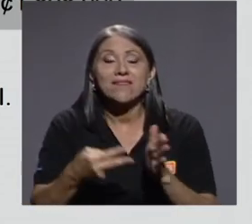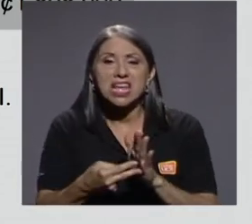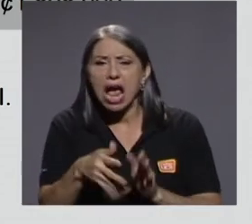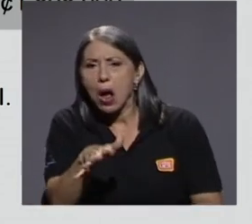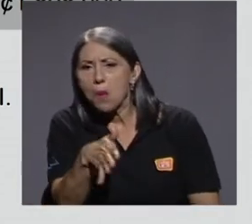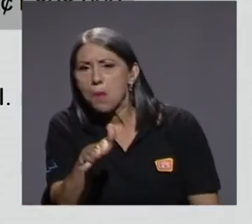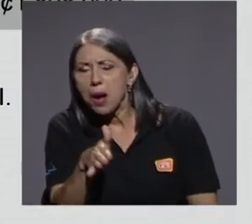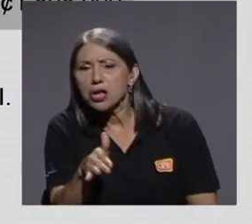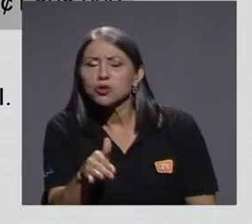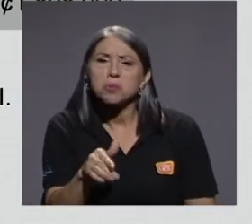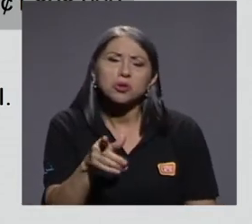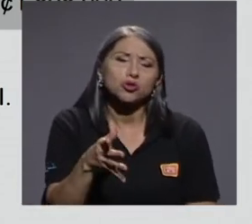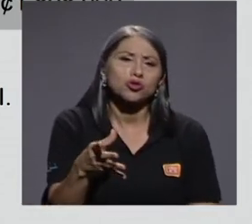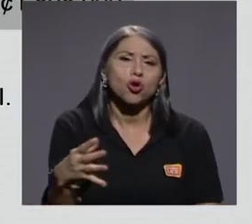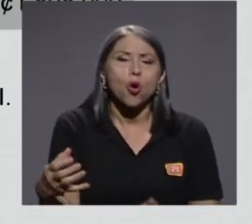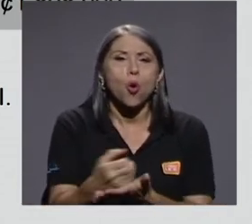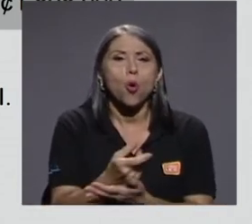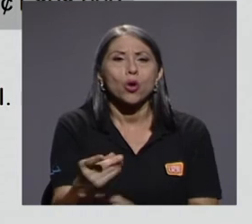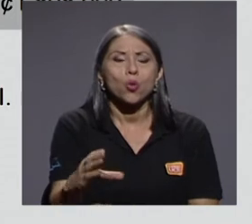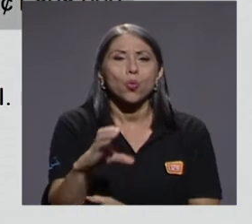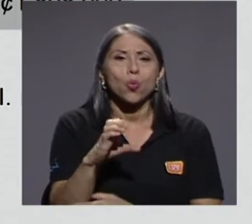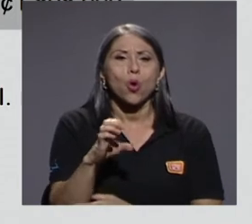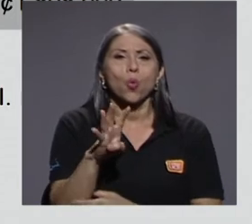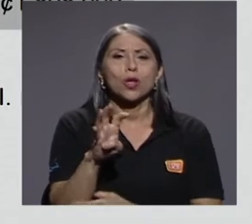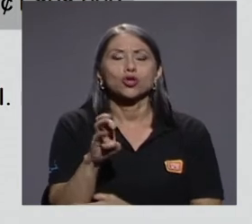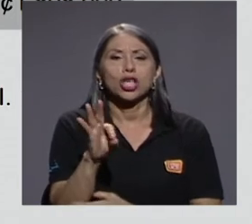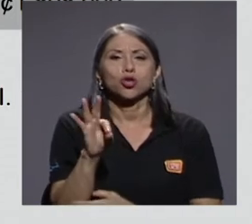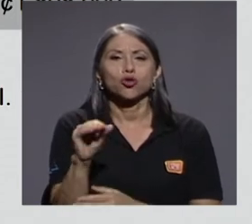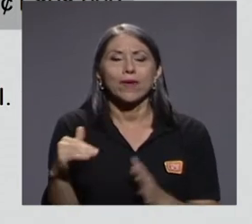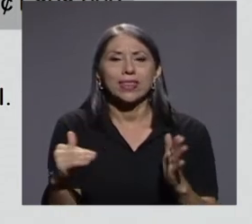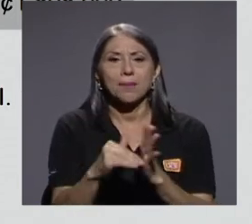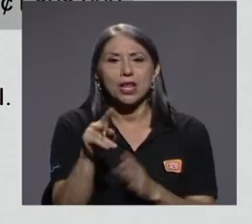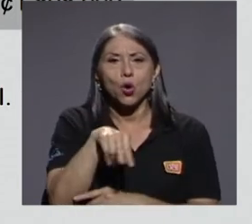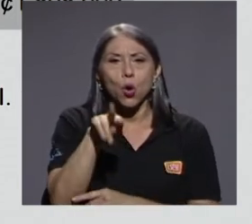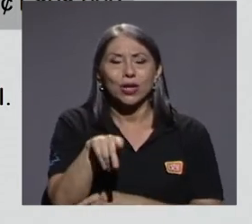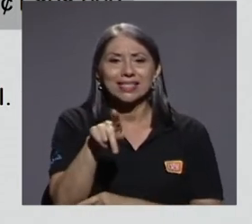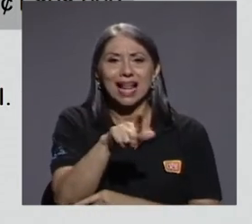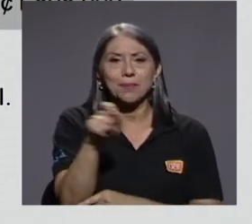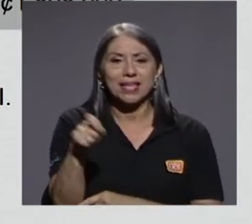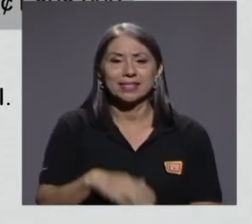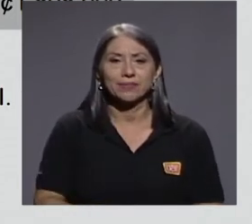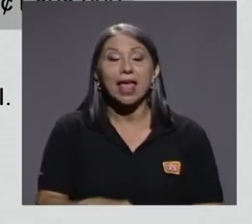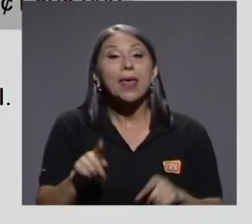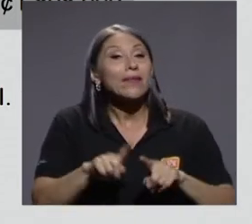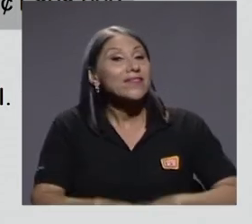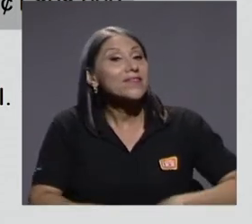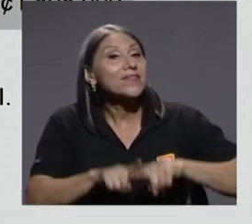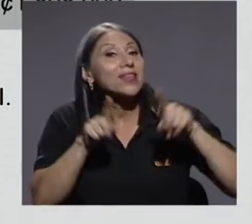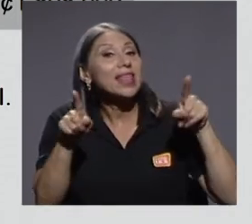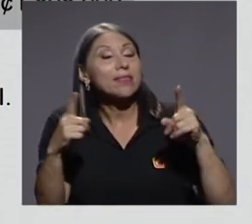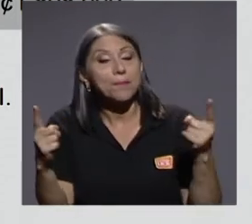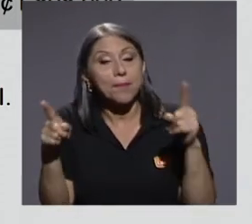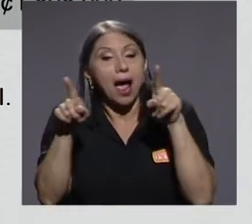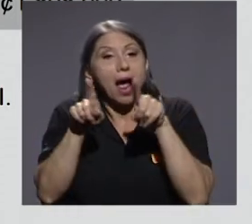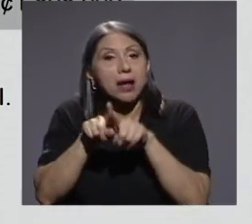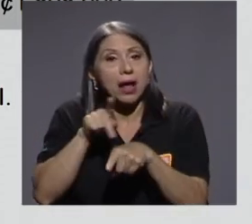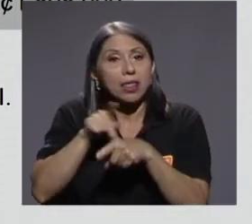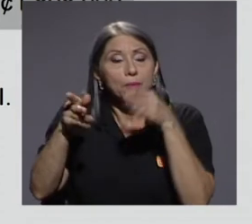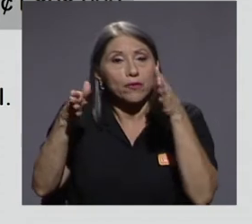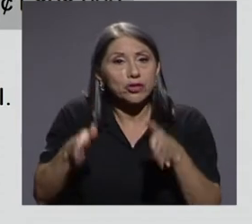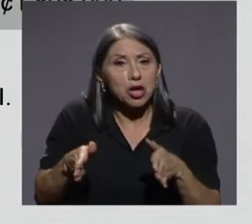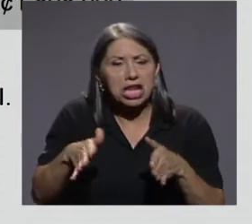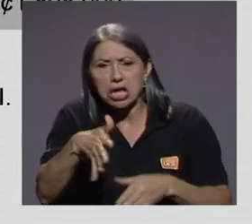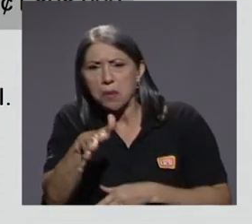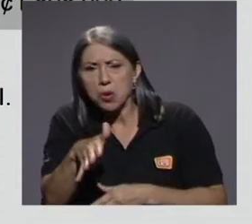aproximadamente de 490 mil colones al mes. Por el contrario, una pareja de profesionales podría estar ganando